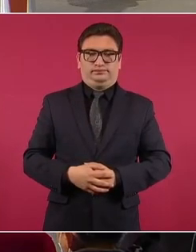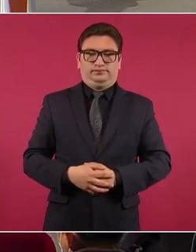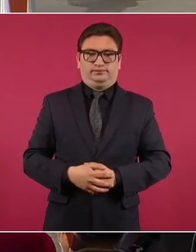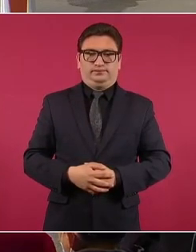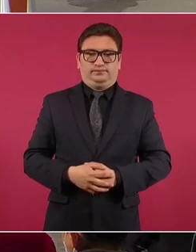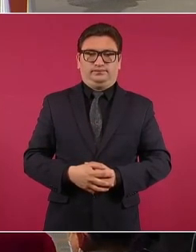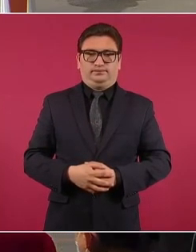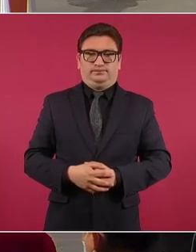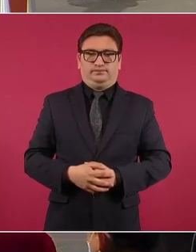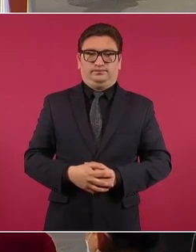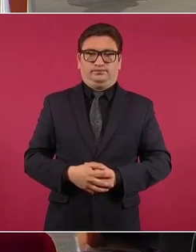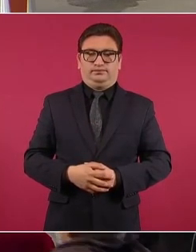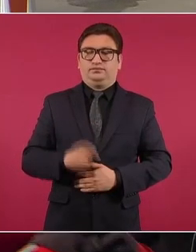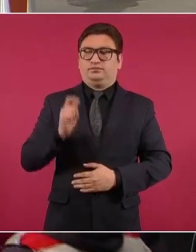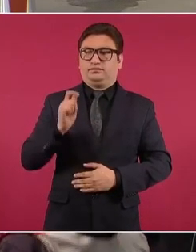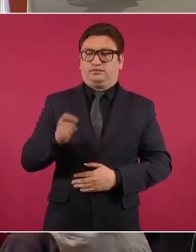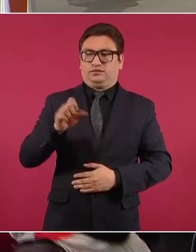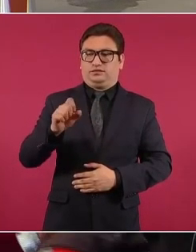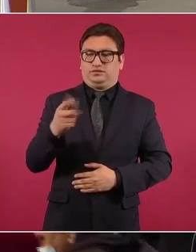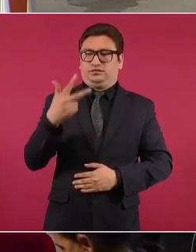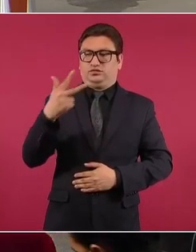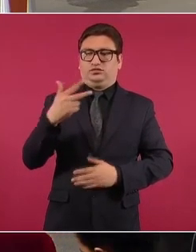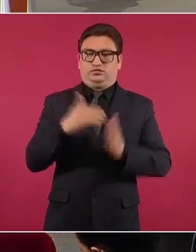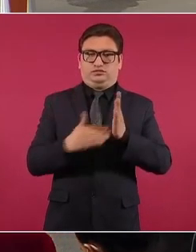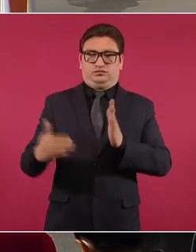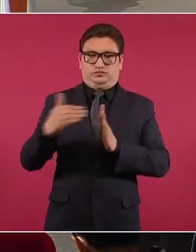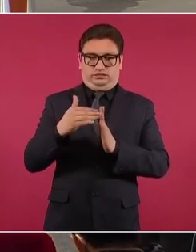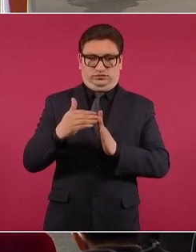Entonces, son 68 millones.